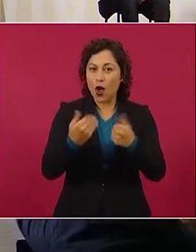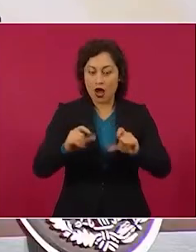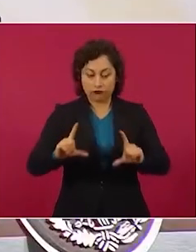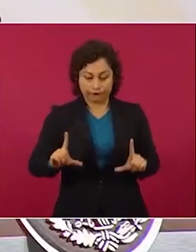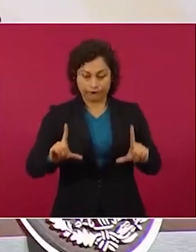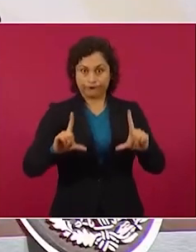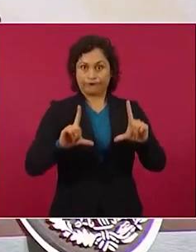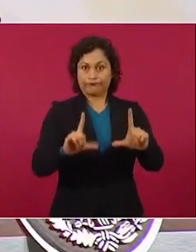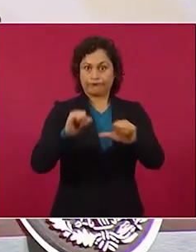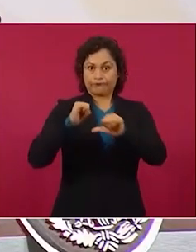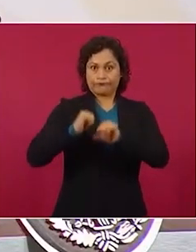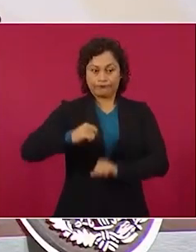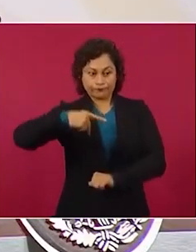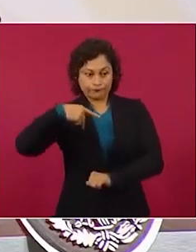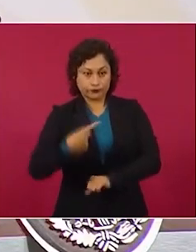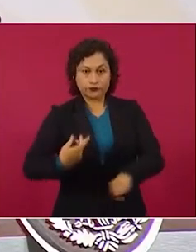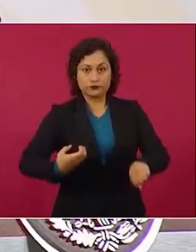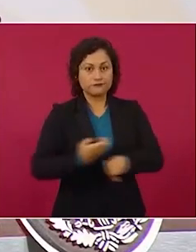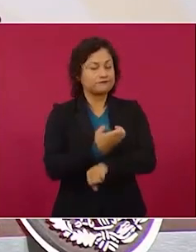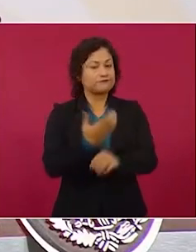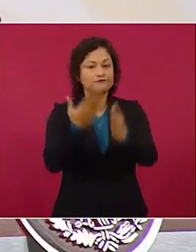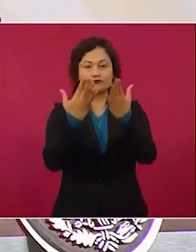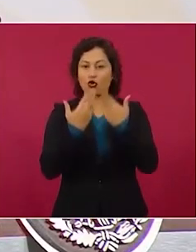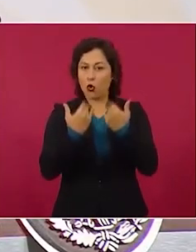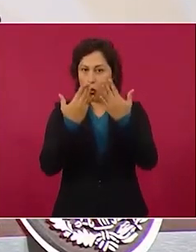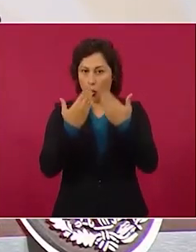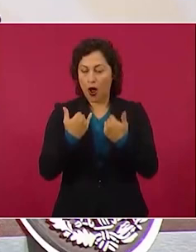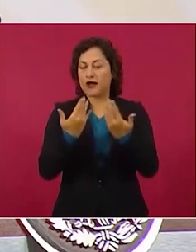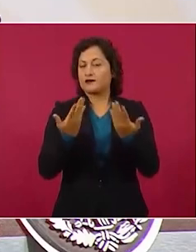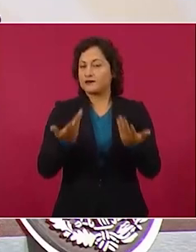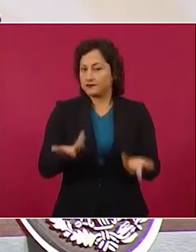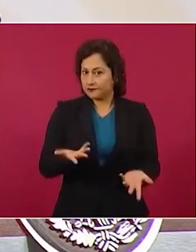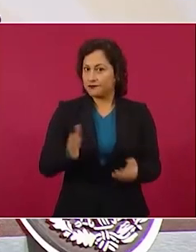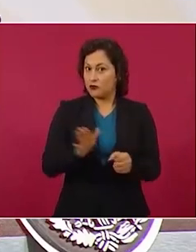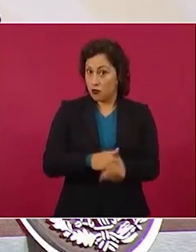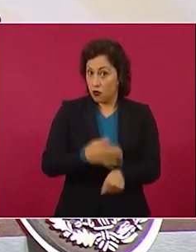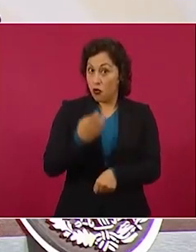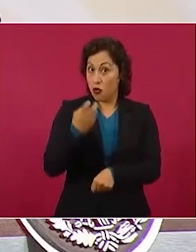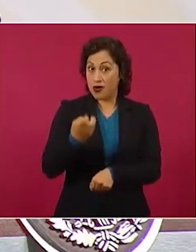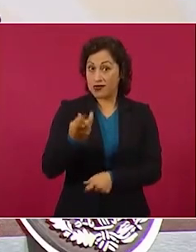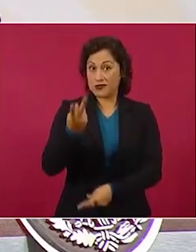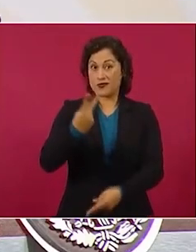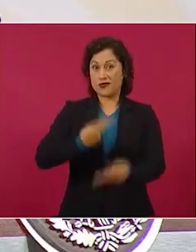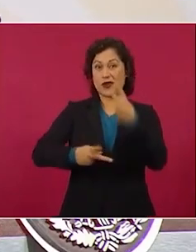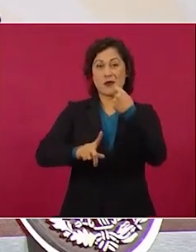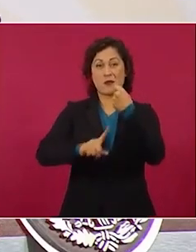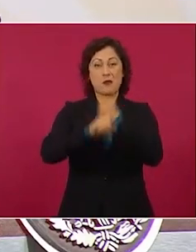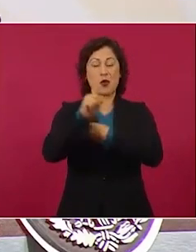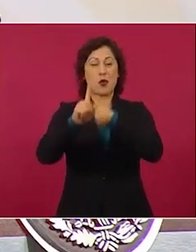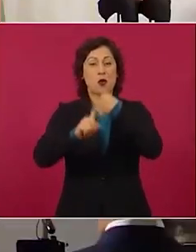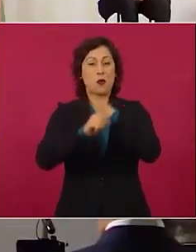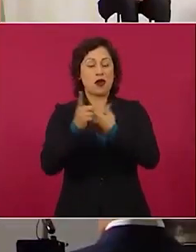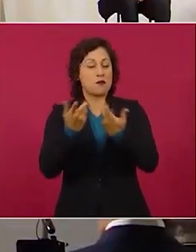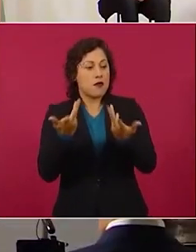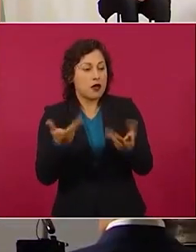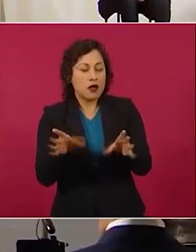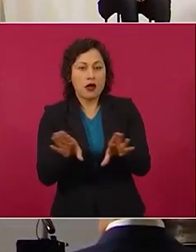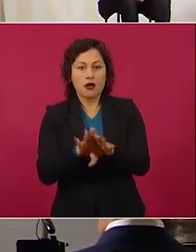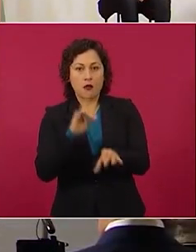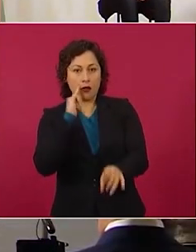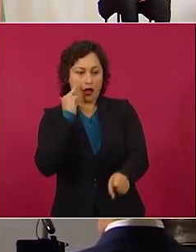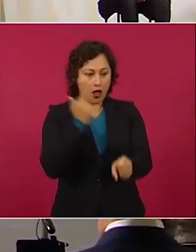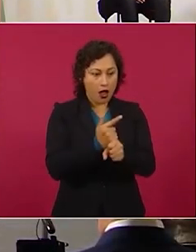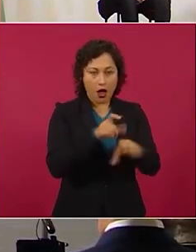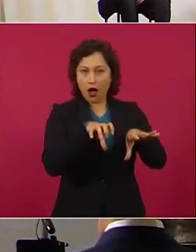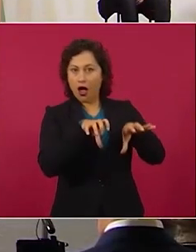autoridades de la entidad lo que genera condiciones propicias para la impunidad en